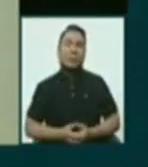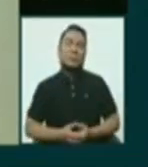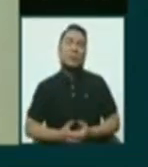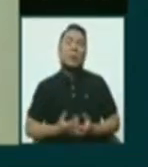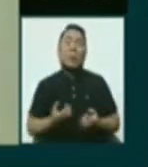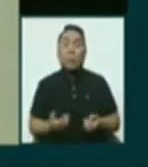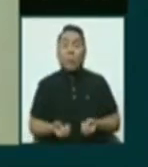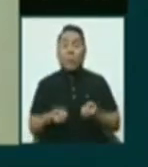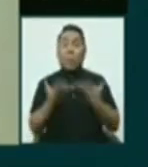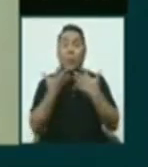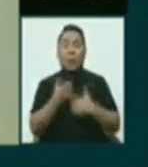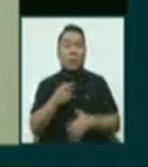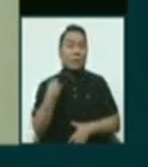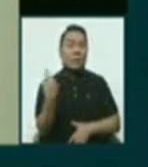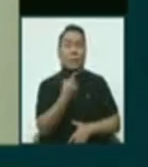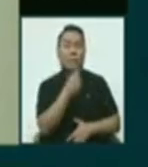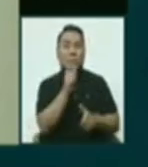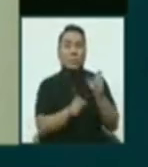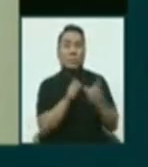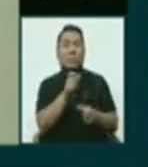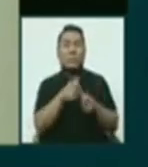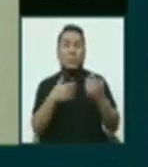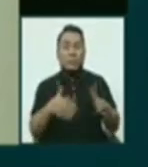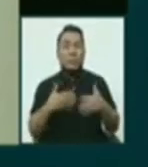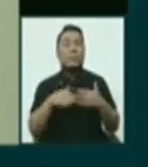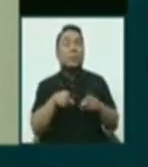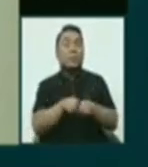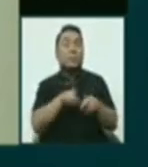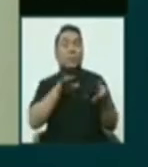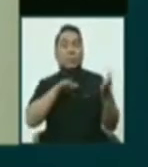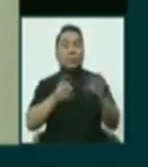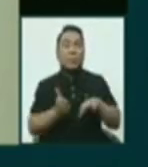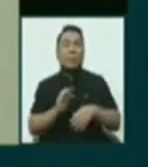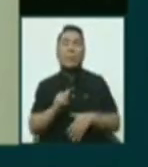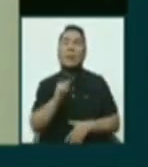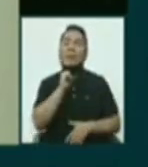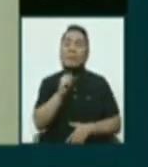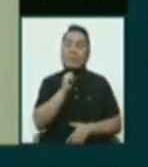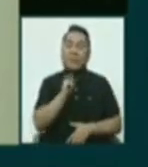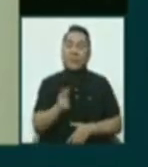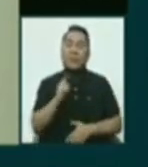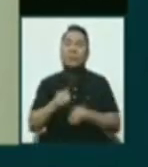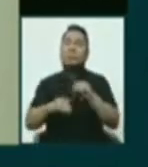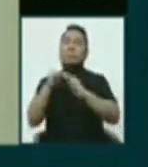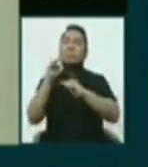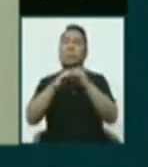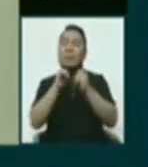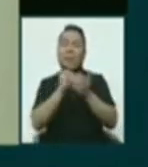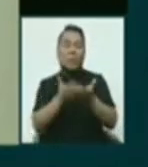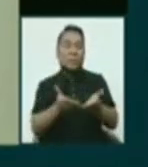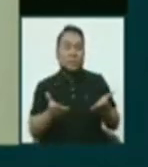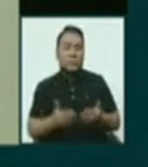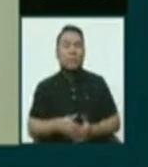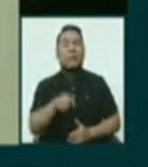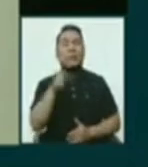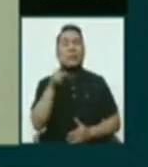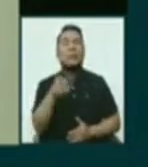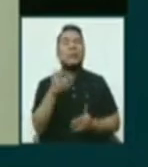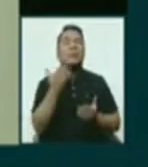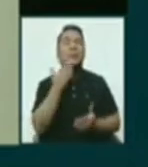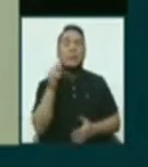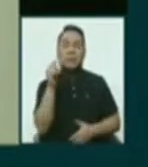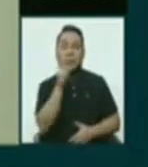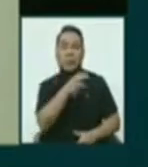¿Cuántos de nuestros ciudadanos han muerto por falta de la infraestructura? Y eso tiene que ver el